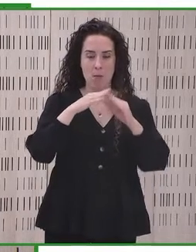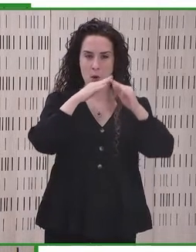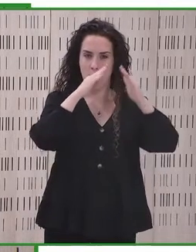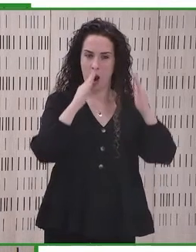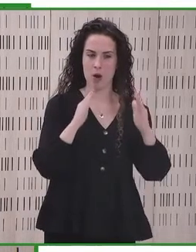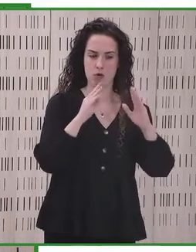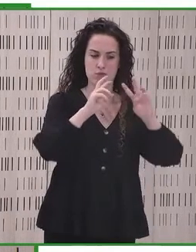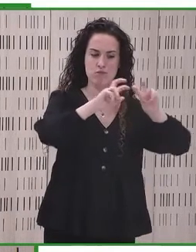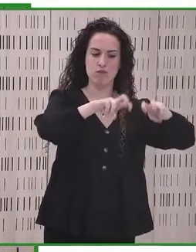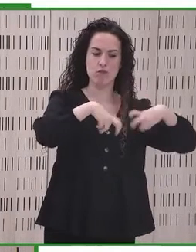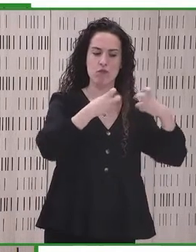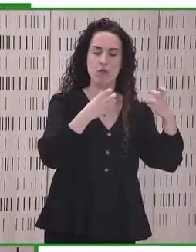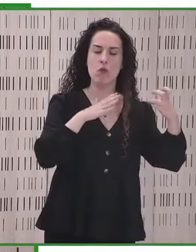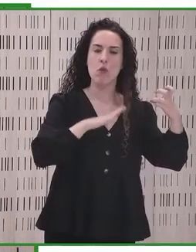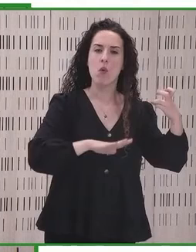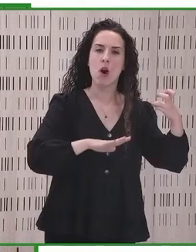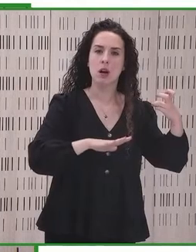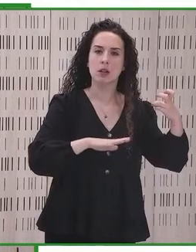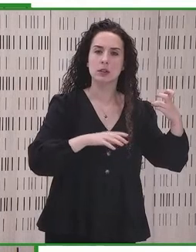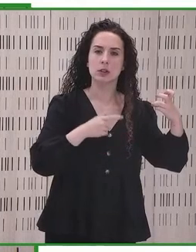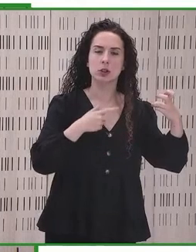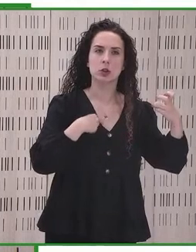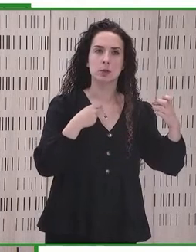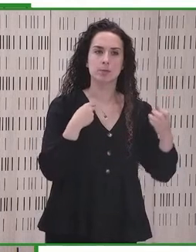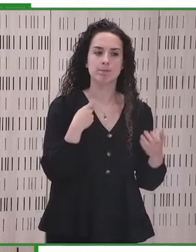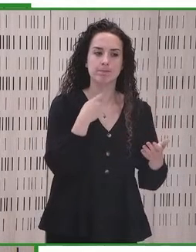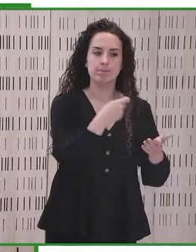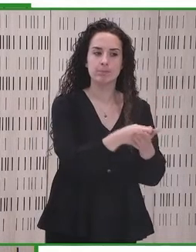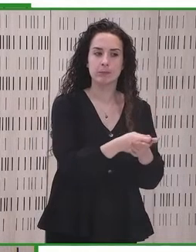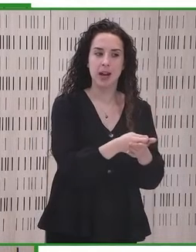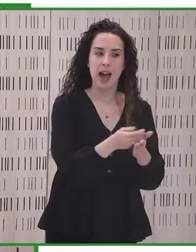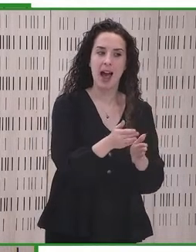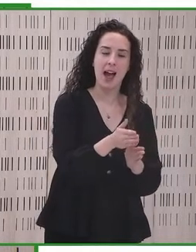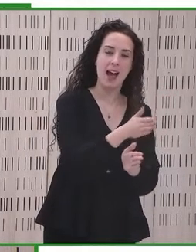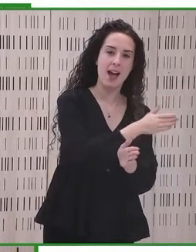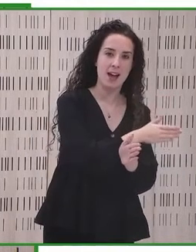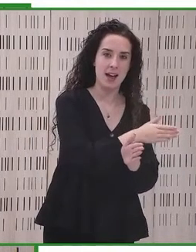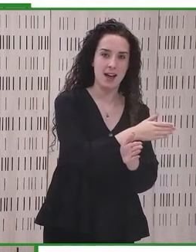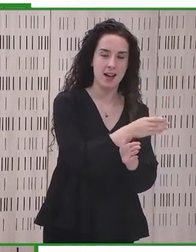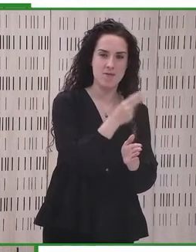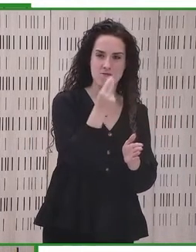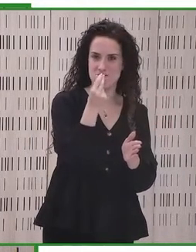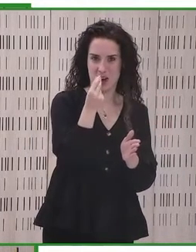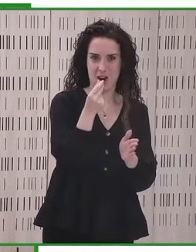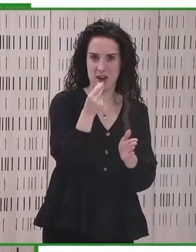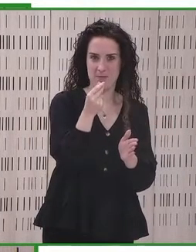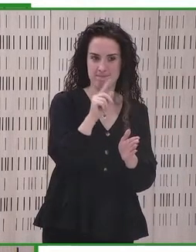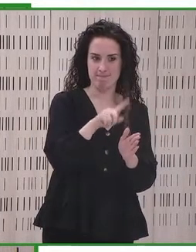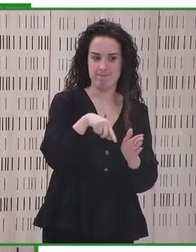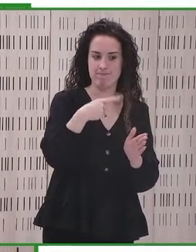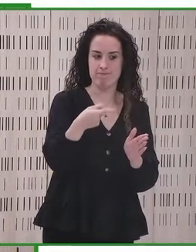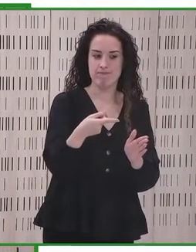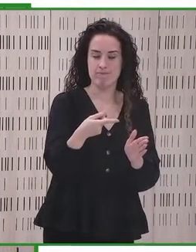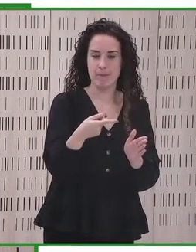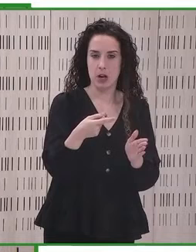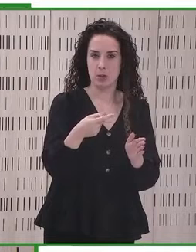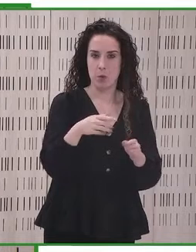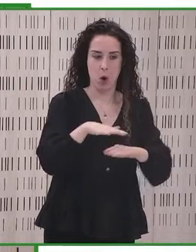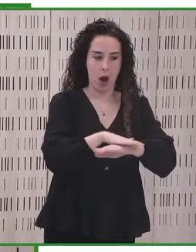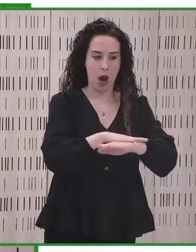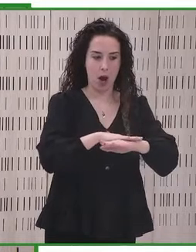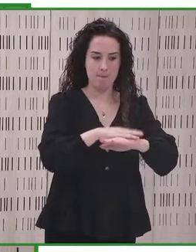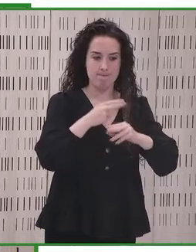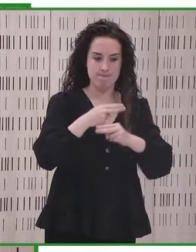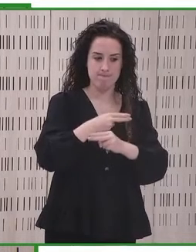casa, yo tengo que adelantar el dinero, que a lo mejor después me puede ayudar la administración